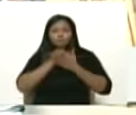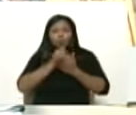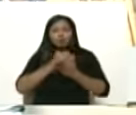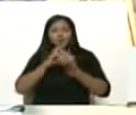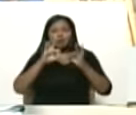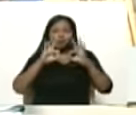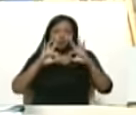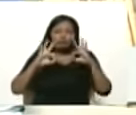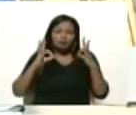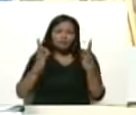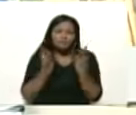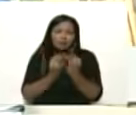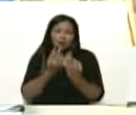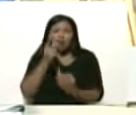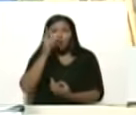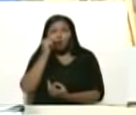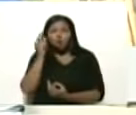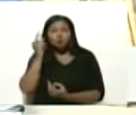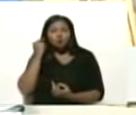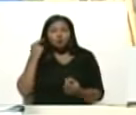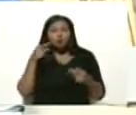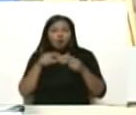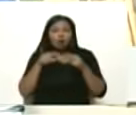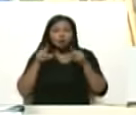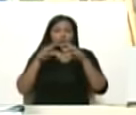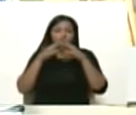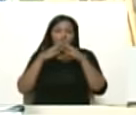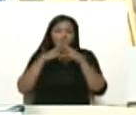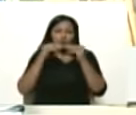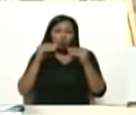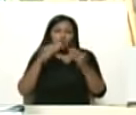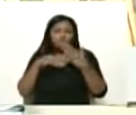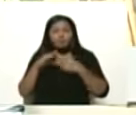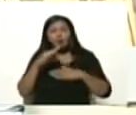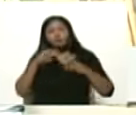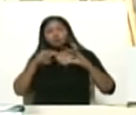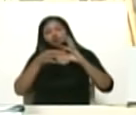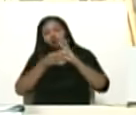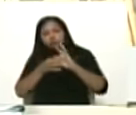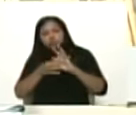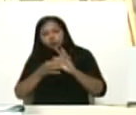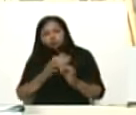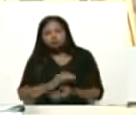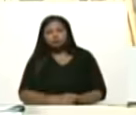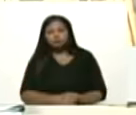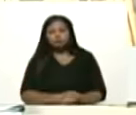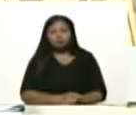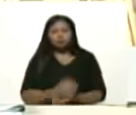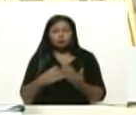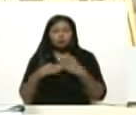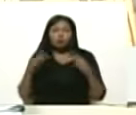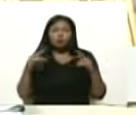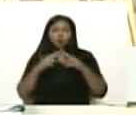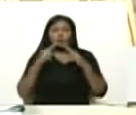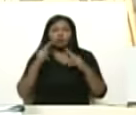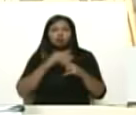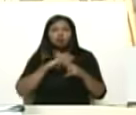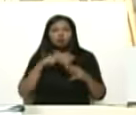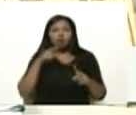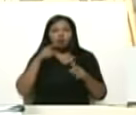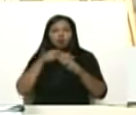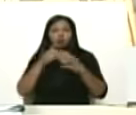familia del hombre de la mujer en un todo vamos a unirnos y vamos a encontrar el camino